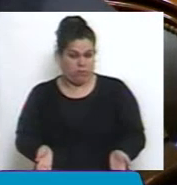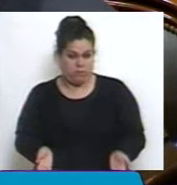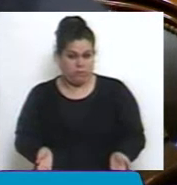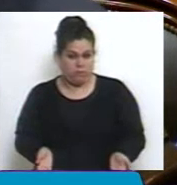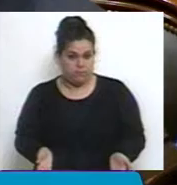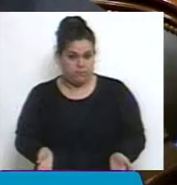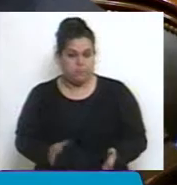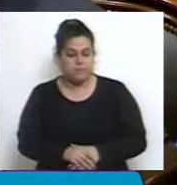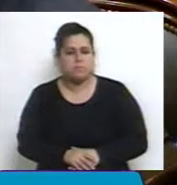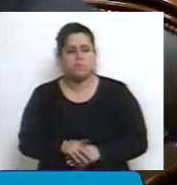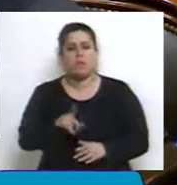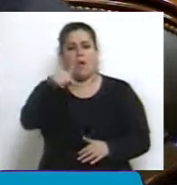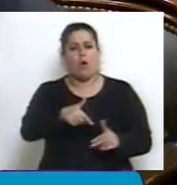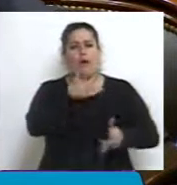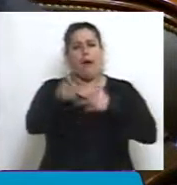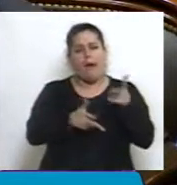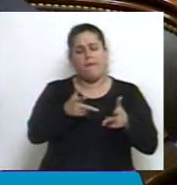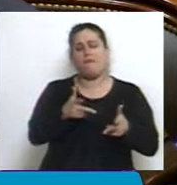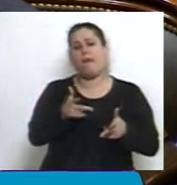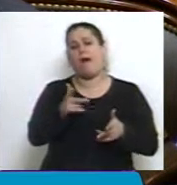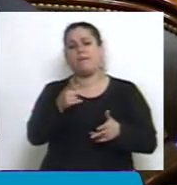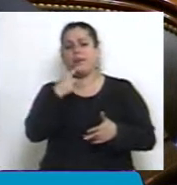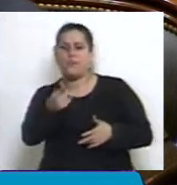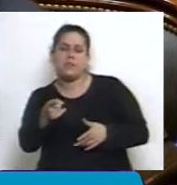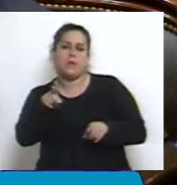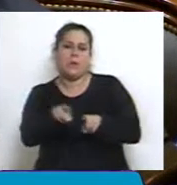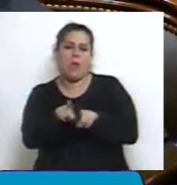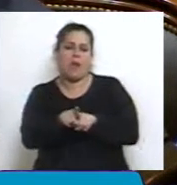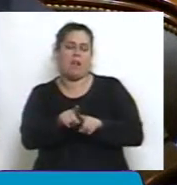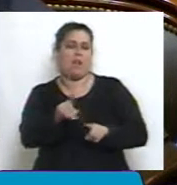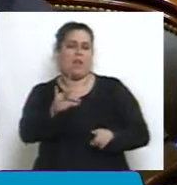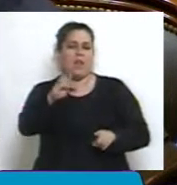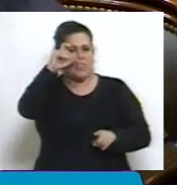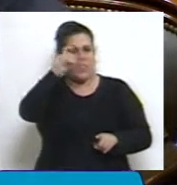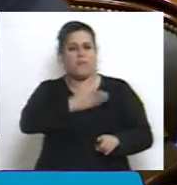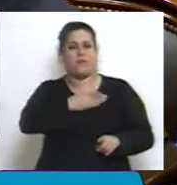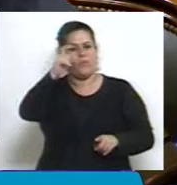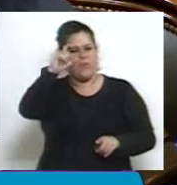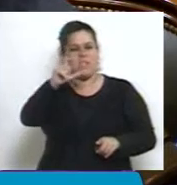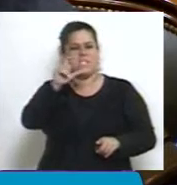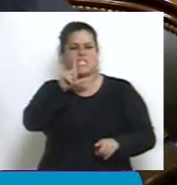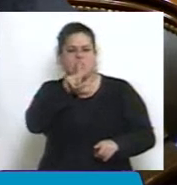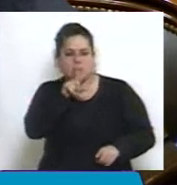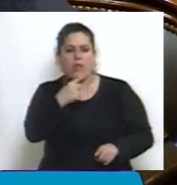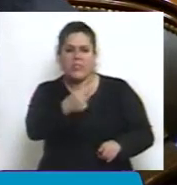Mire, hablan de llegar a un déficit de 98.000 millones el año próximo,